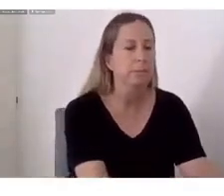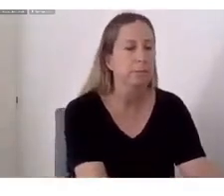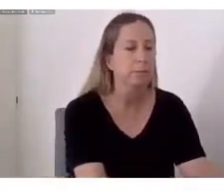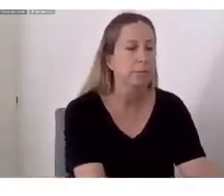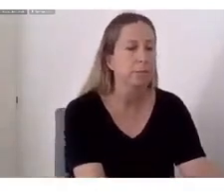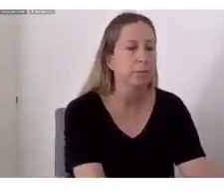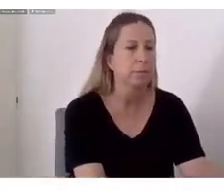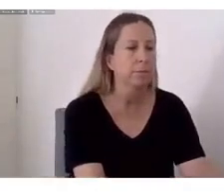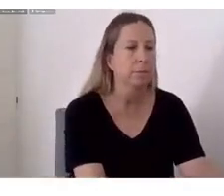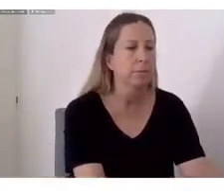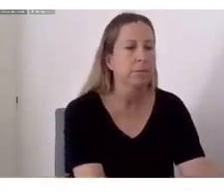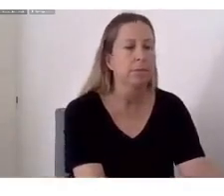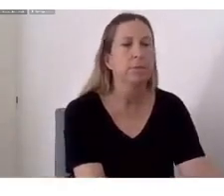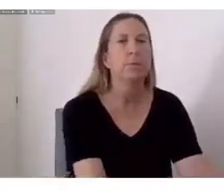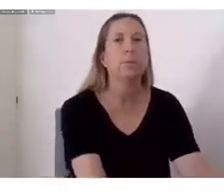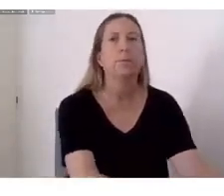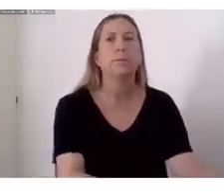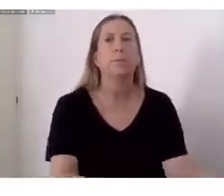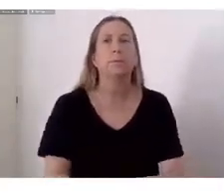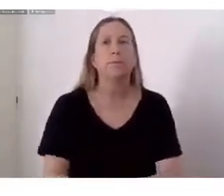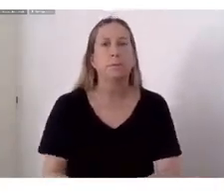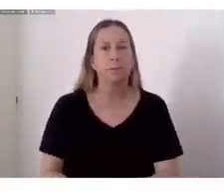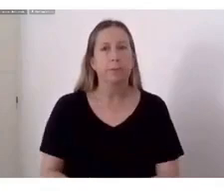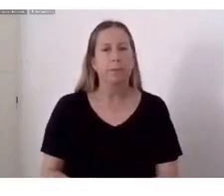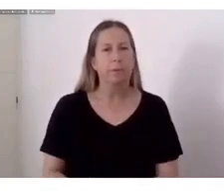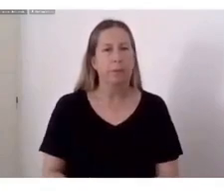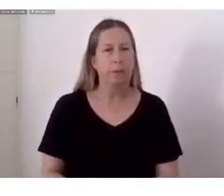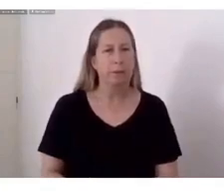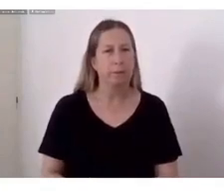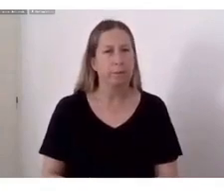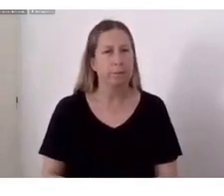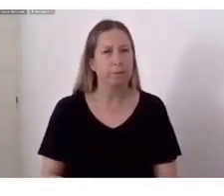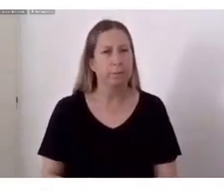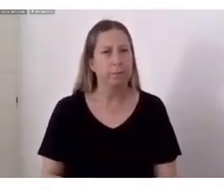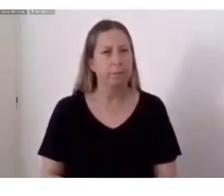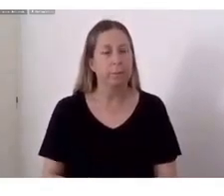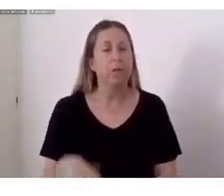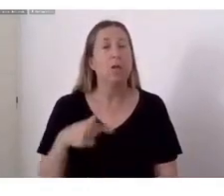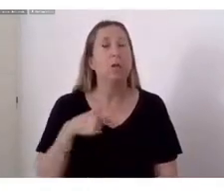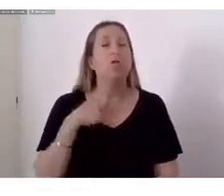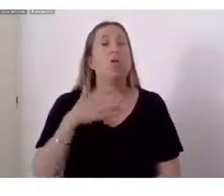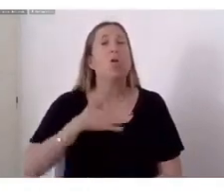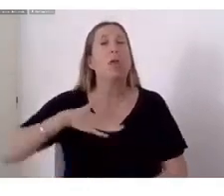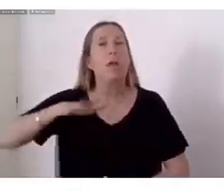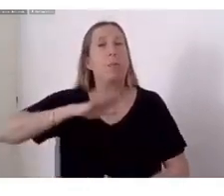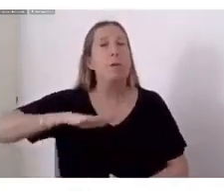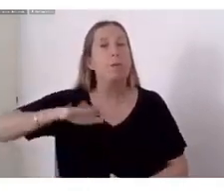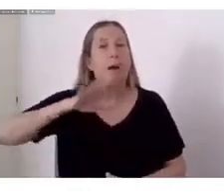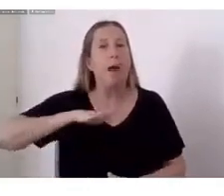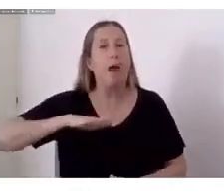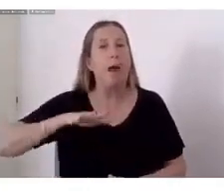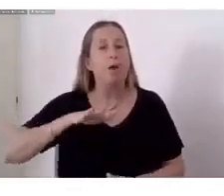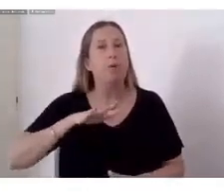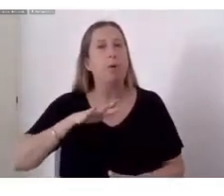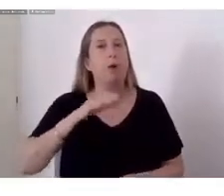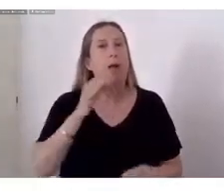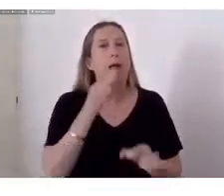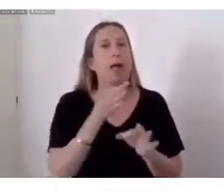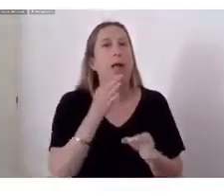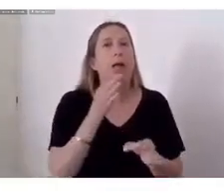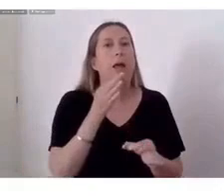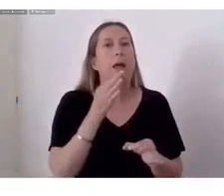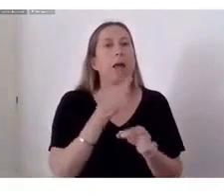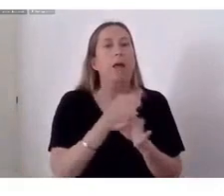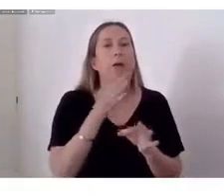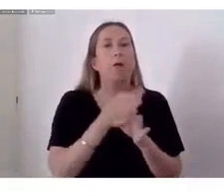bonita En colegio de monjas me eduqué